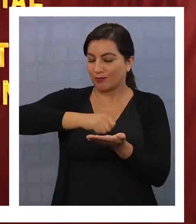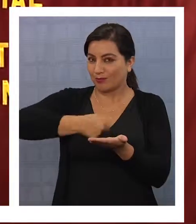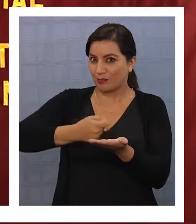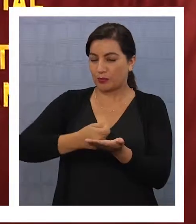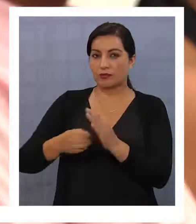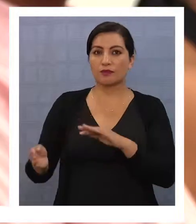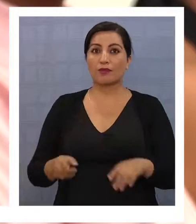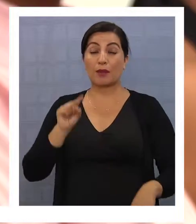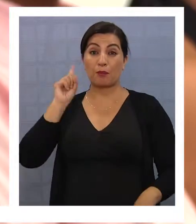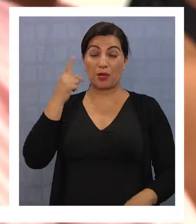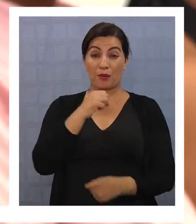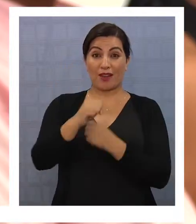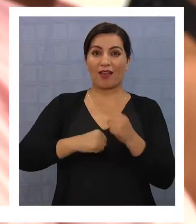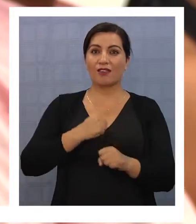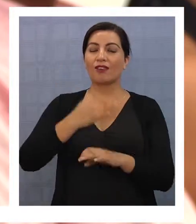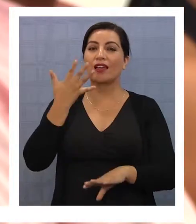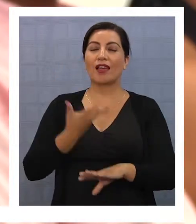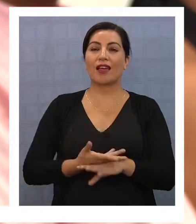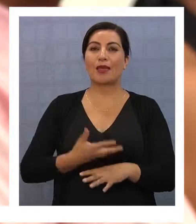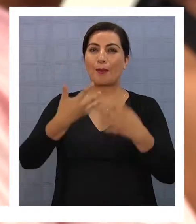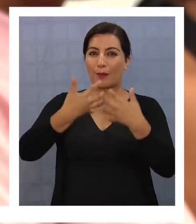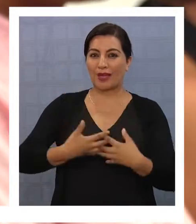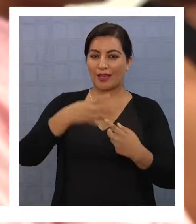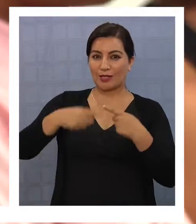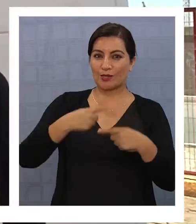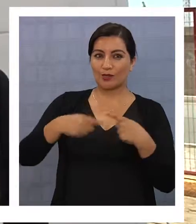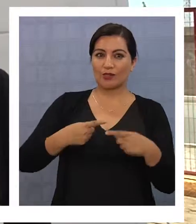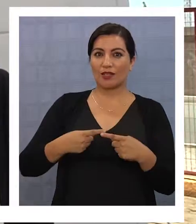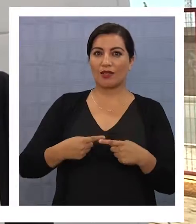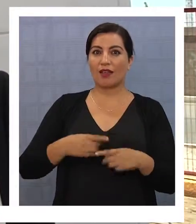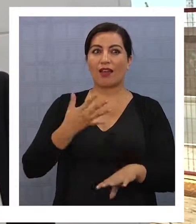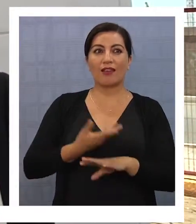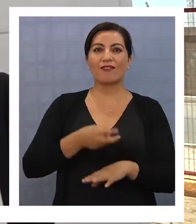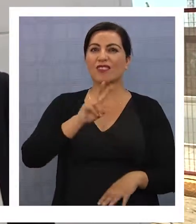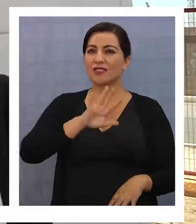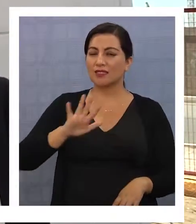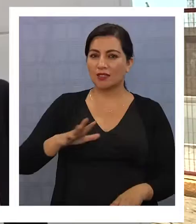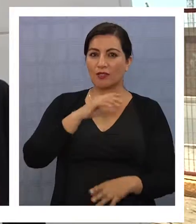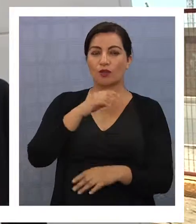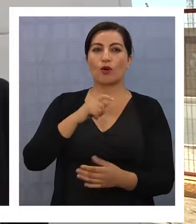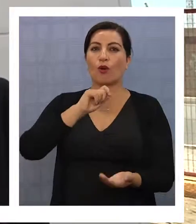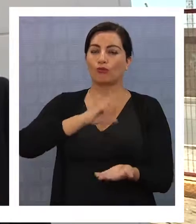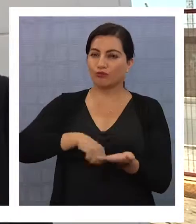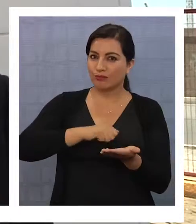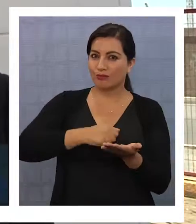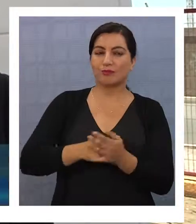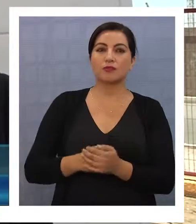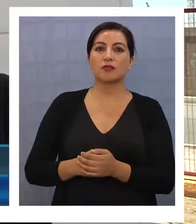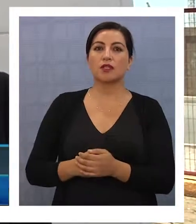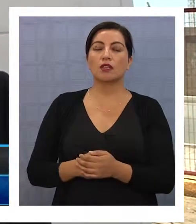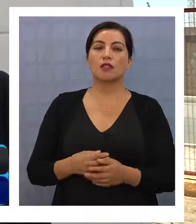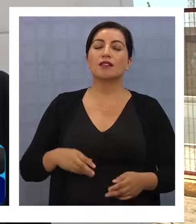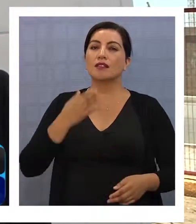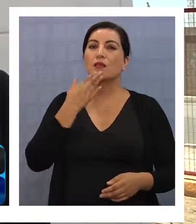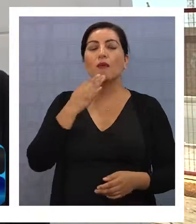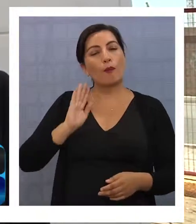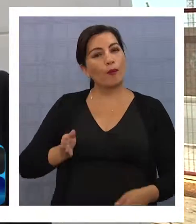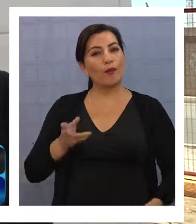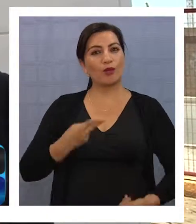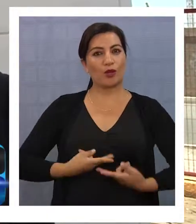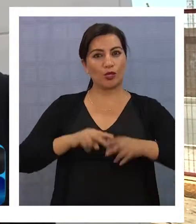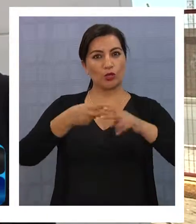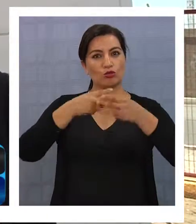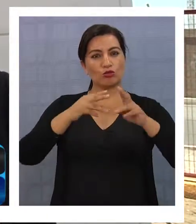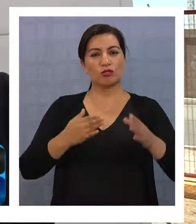se impartirá mecánica industrial serán 25 los cupos disponibles. Vamos a seguir no tan solo con la construcción de la infraestructura y el